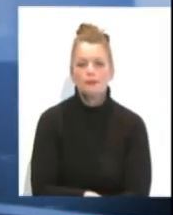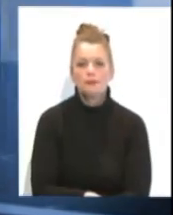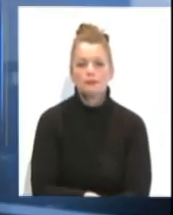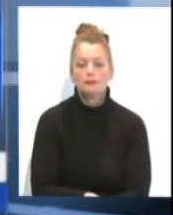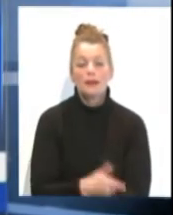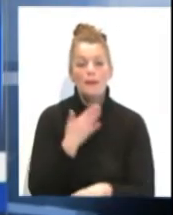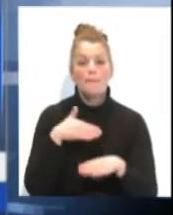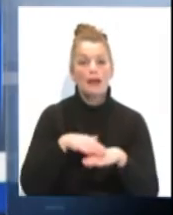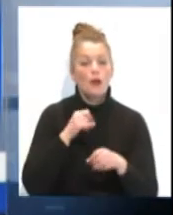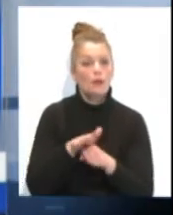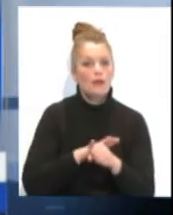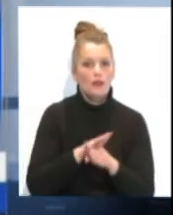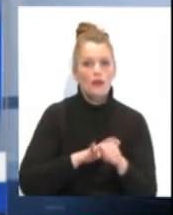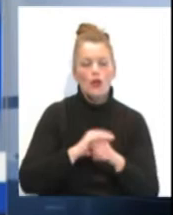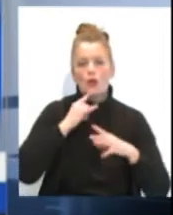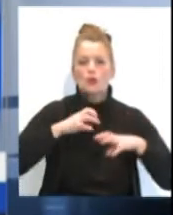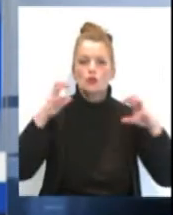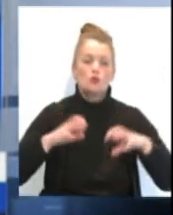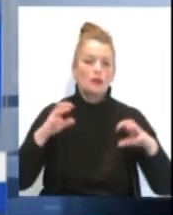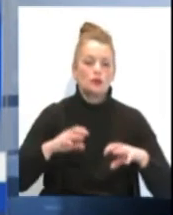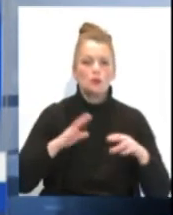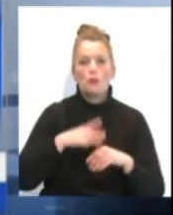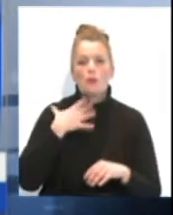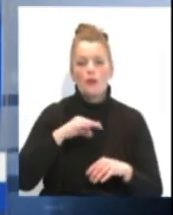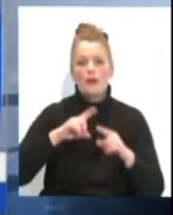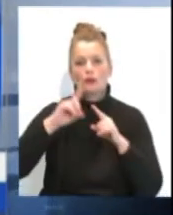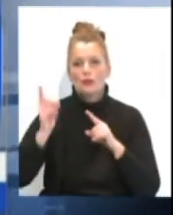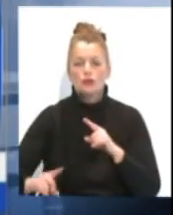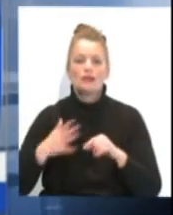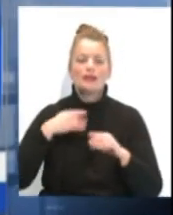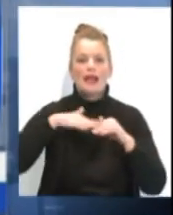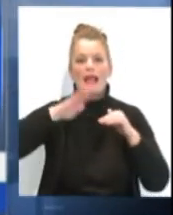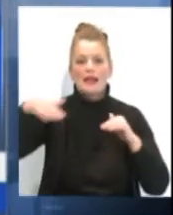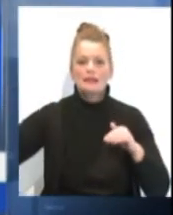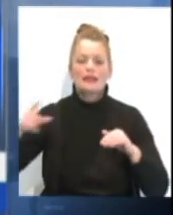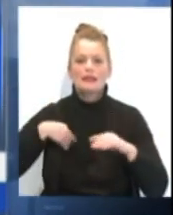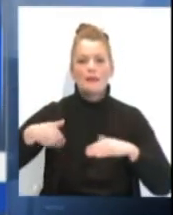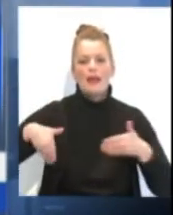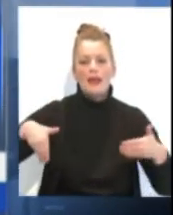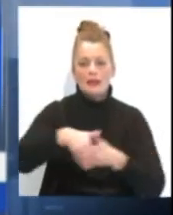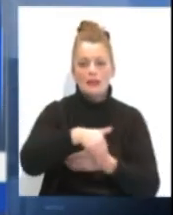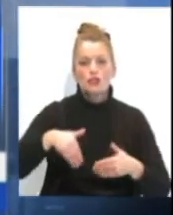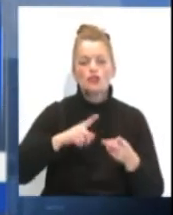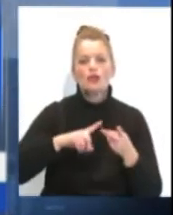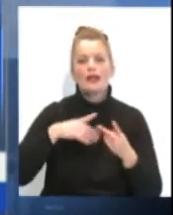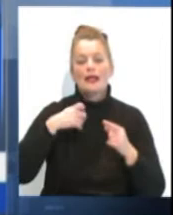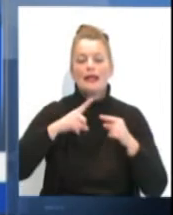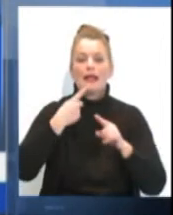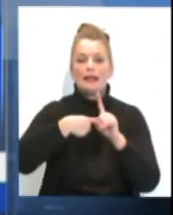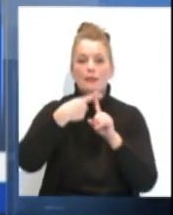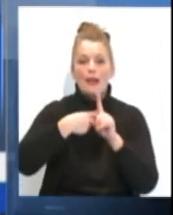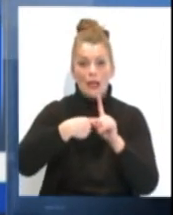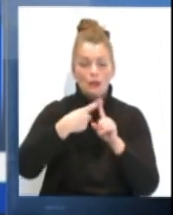Para la provincia se esperan chubascos que podrían ser tormentosos en la sierra y en el estrecho. Las temperaturas mínimas en